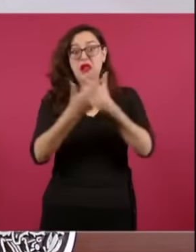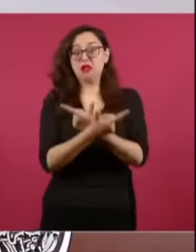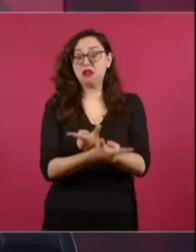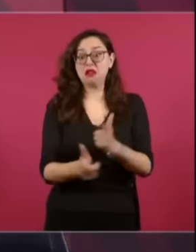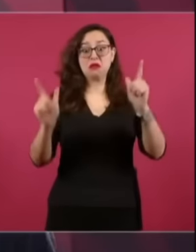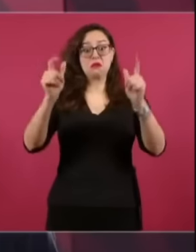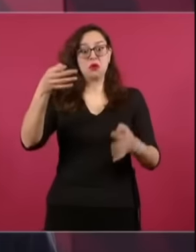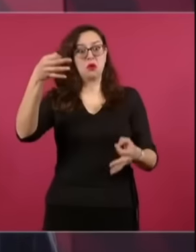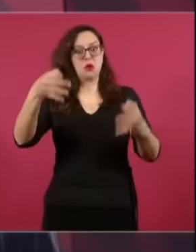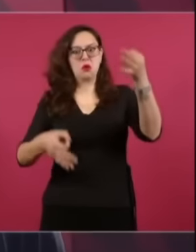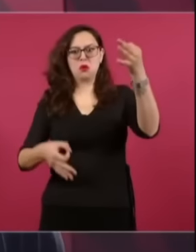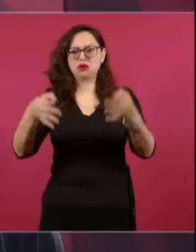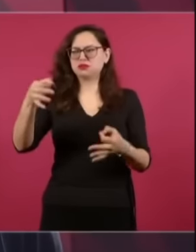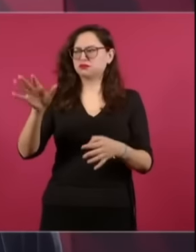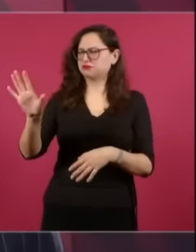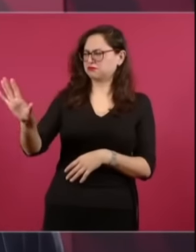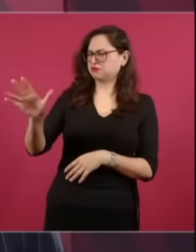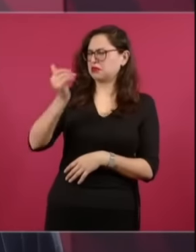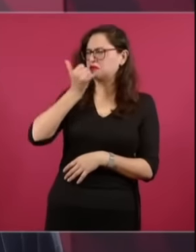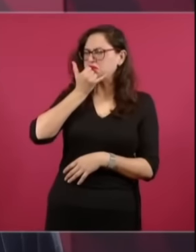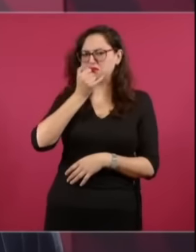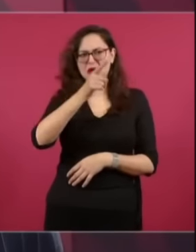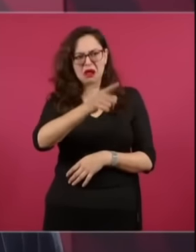¿Por qué no, si cumple con los requisitos?